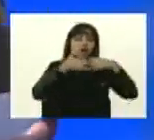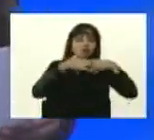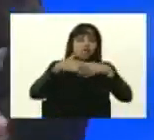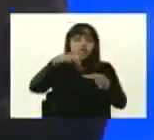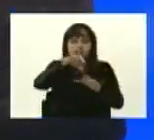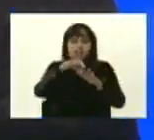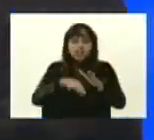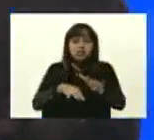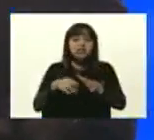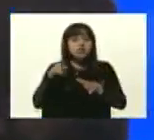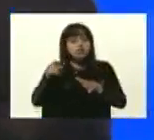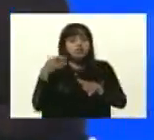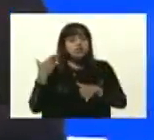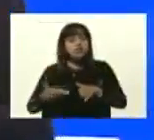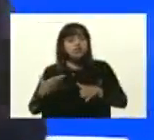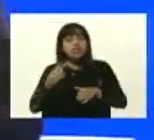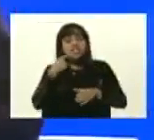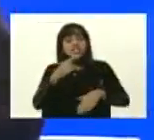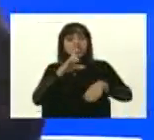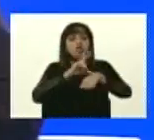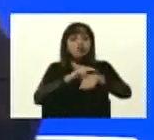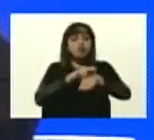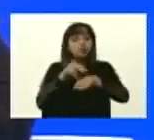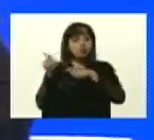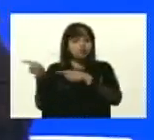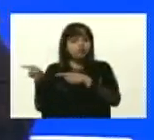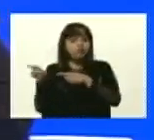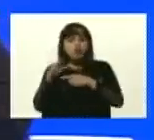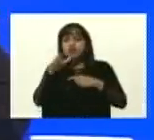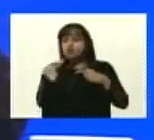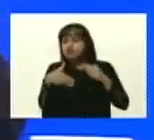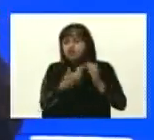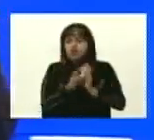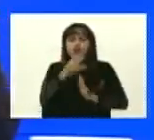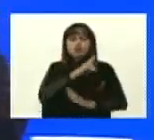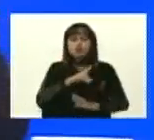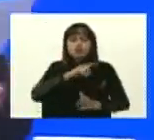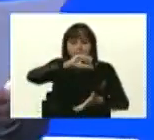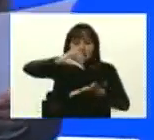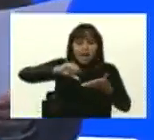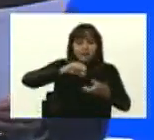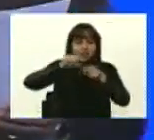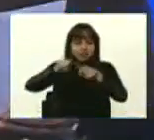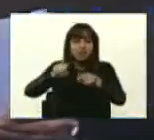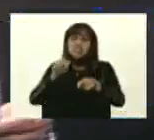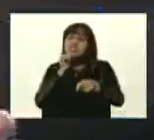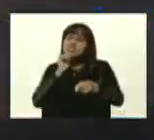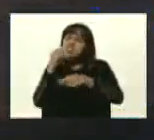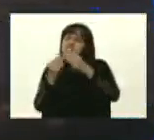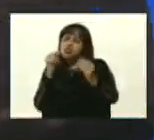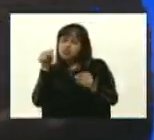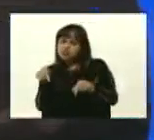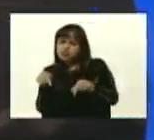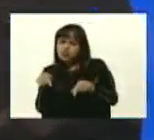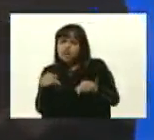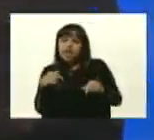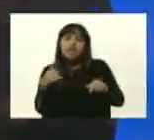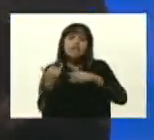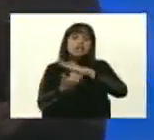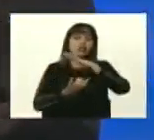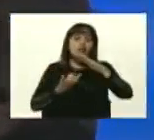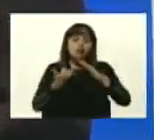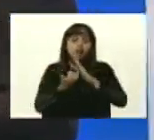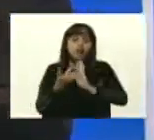Fíjense ustedes lo que dice el doctor Briseño, todos los usos que tiene. ¿Y quién creó esto? El Instituto